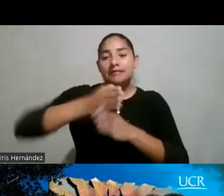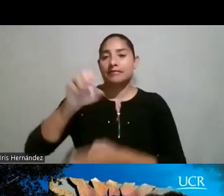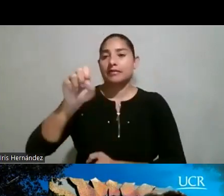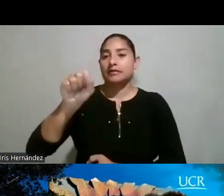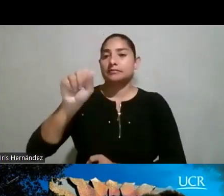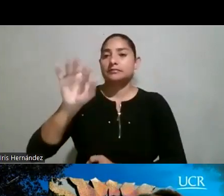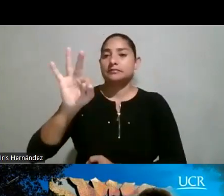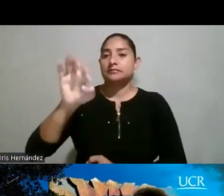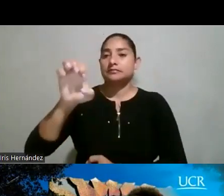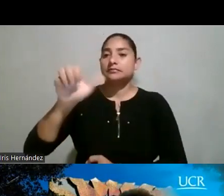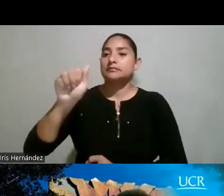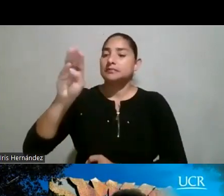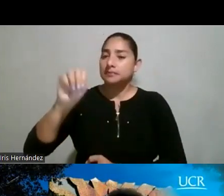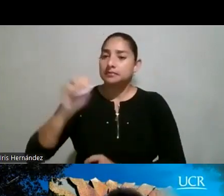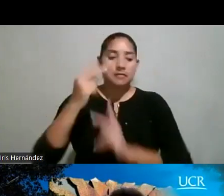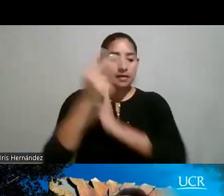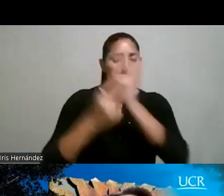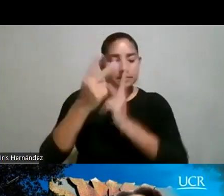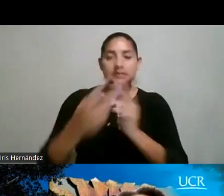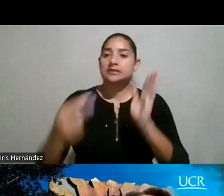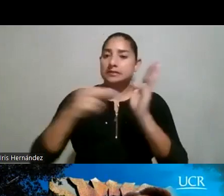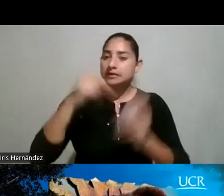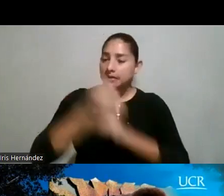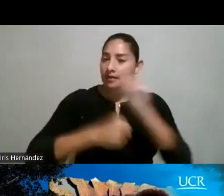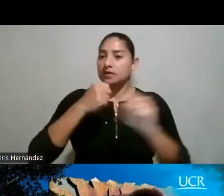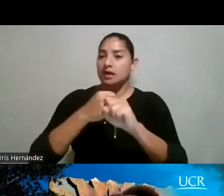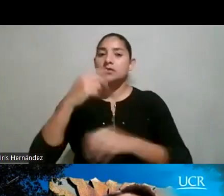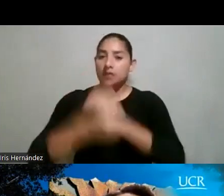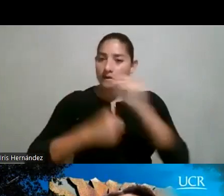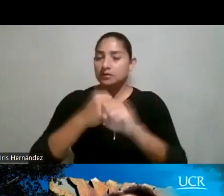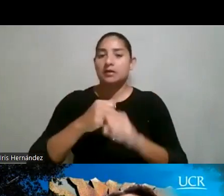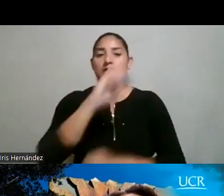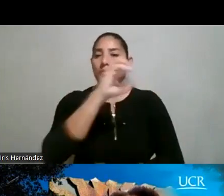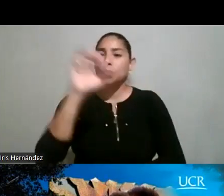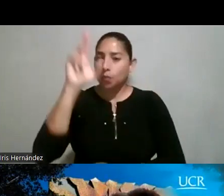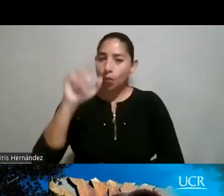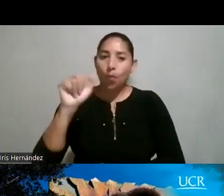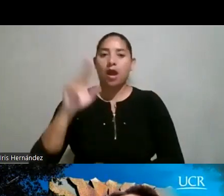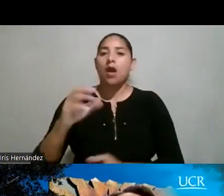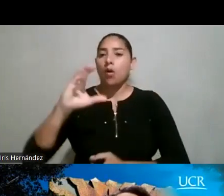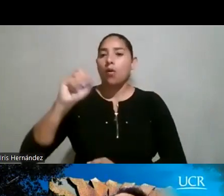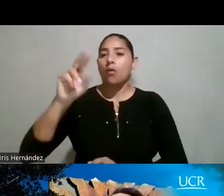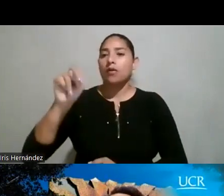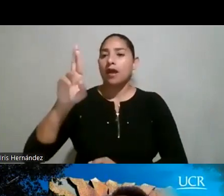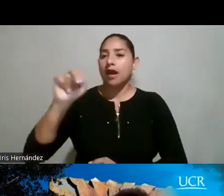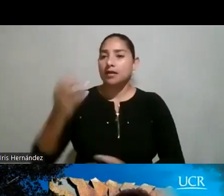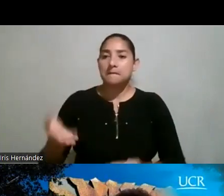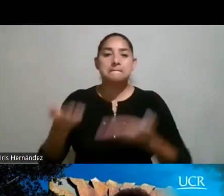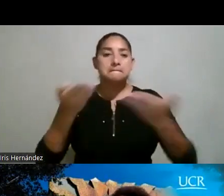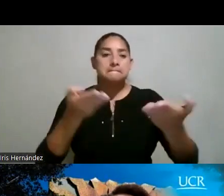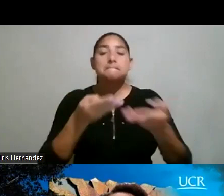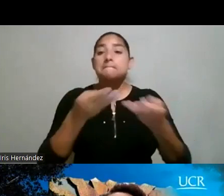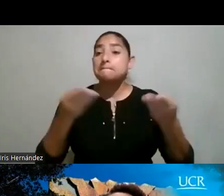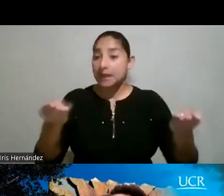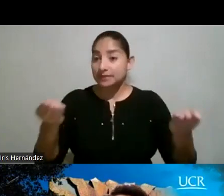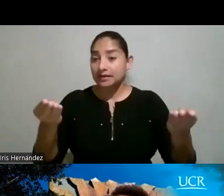las visitas que realiza año a año el CONARE, ¿verdad? Todas las universidades de CONARE. Entonces, entregamos algún material que, pues,